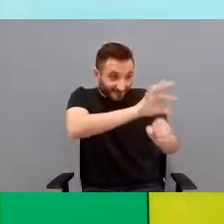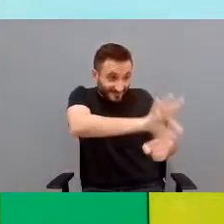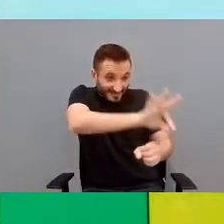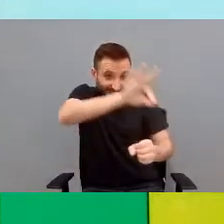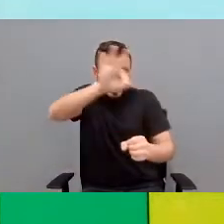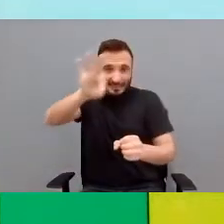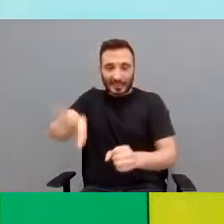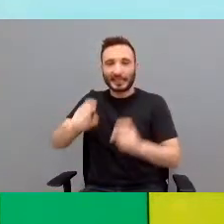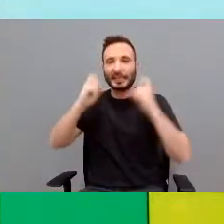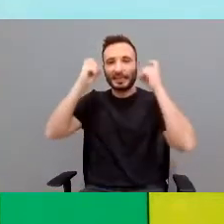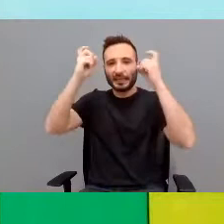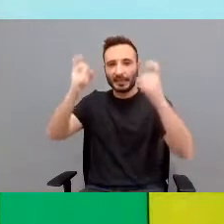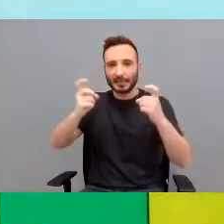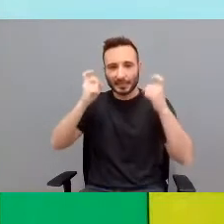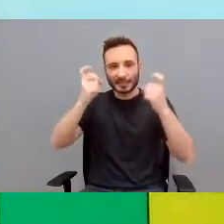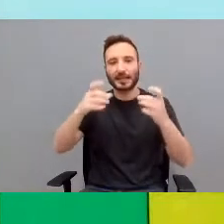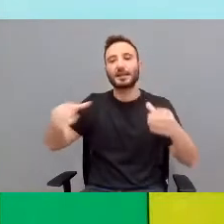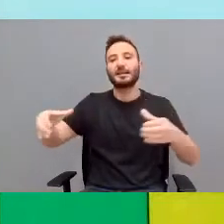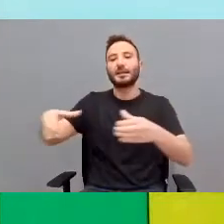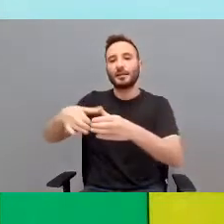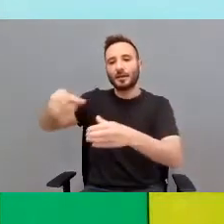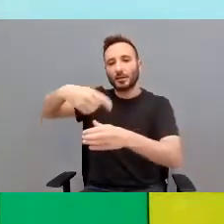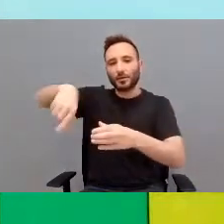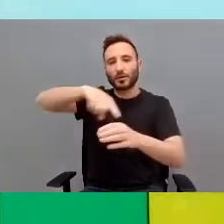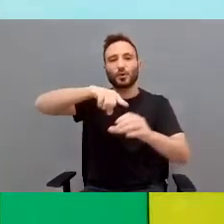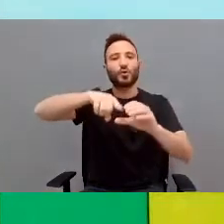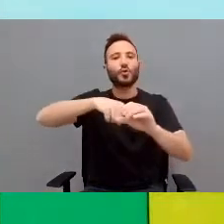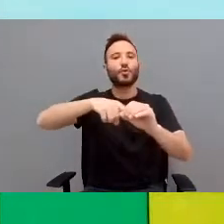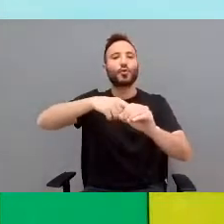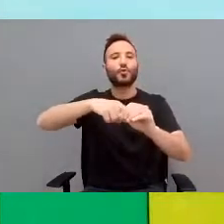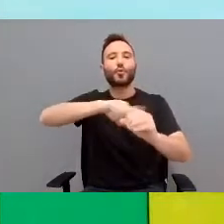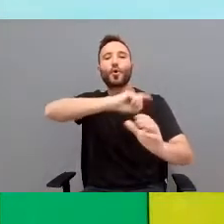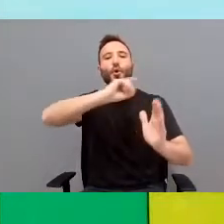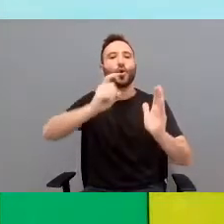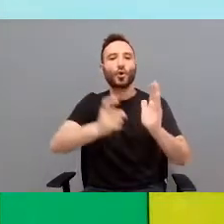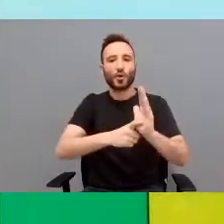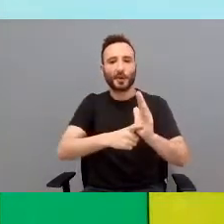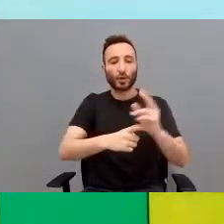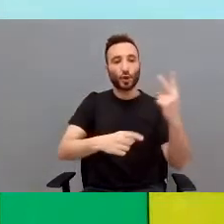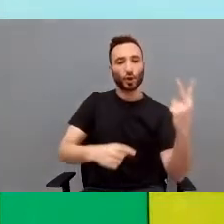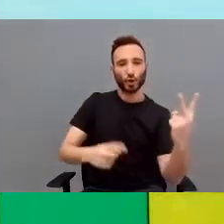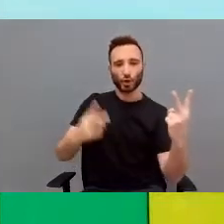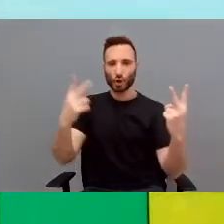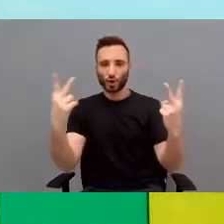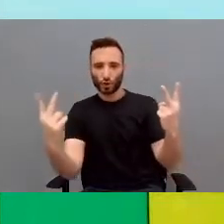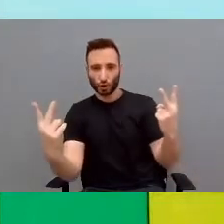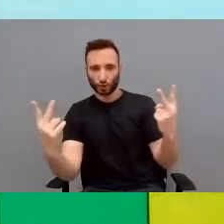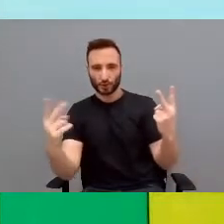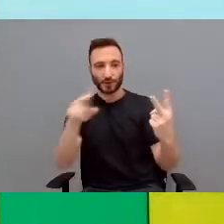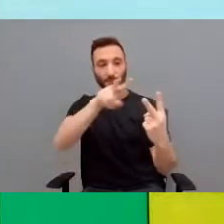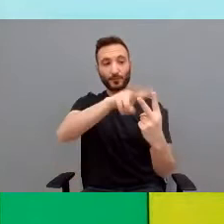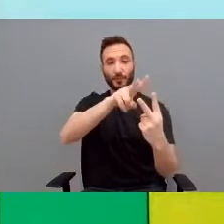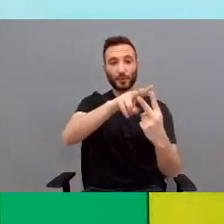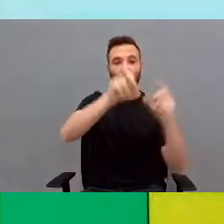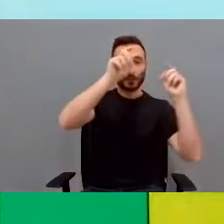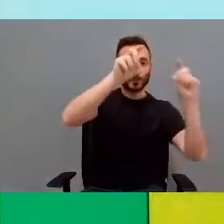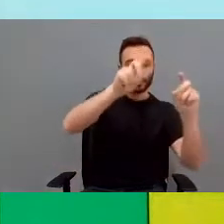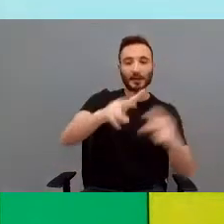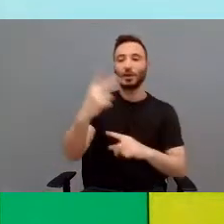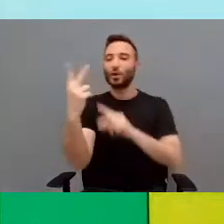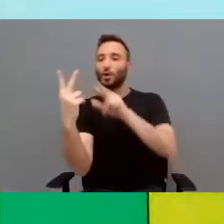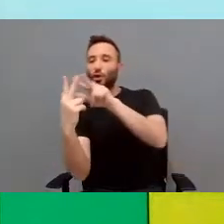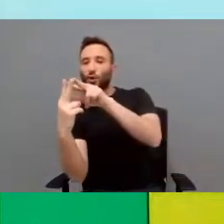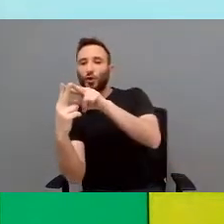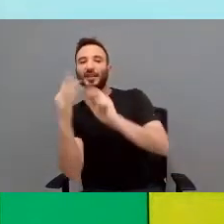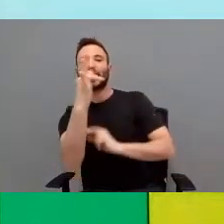conseguimos que haya dos cupos completos de maestros y dos cupos completos de profesores de FP.